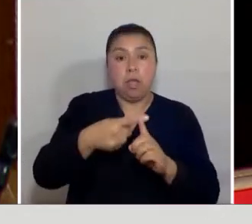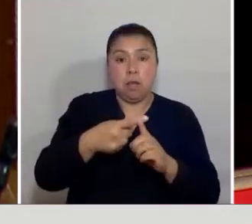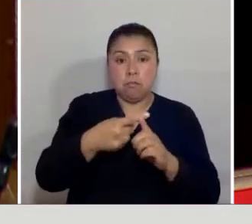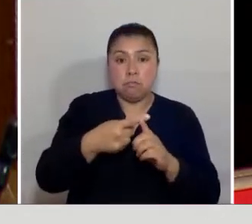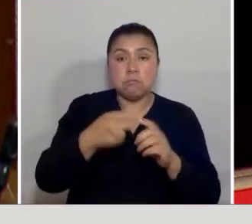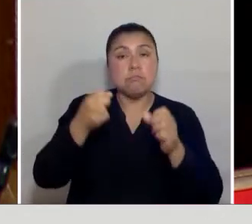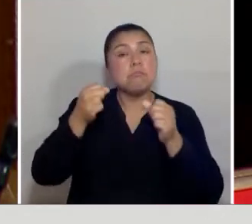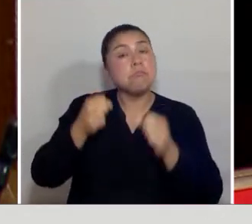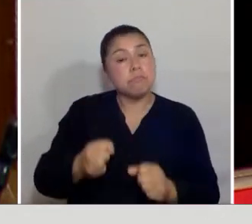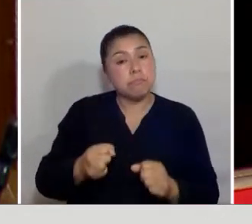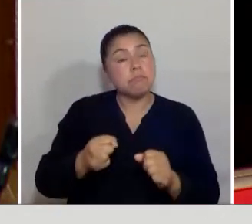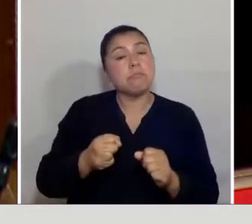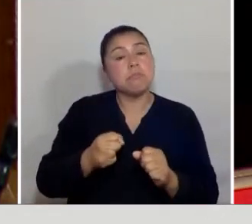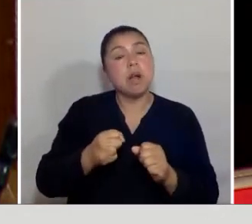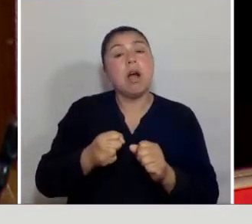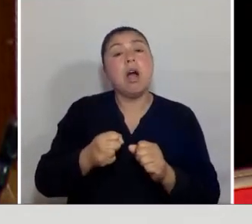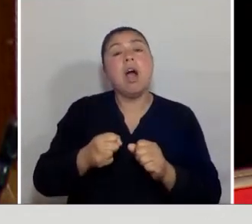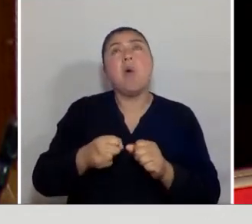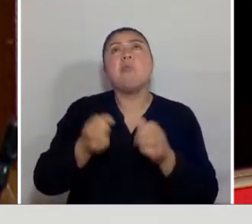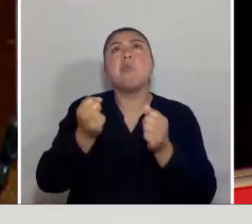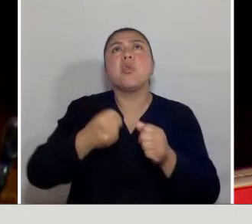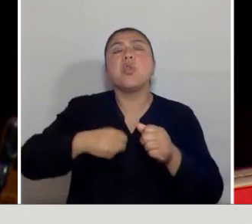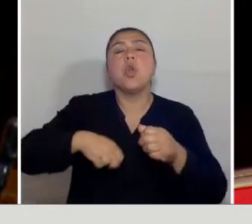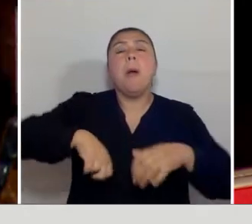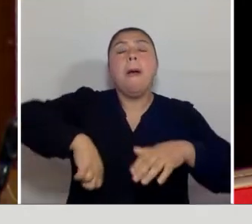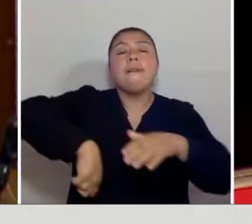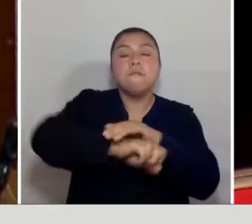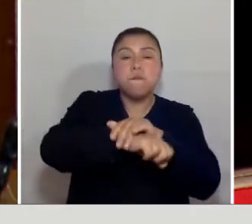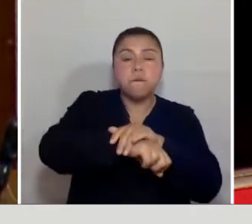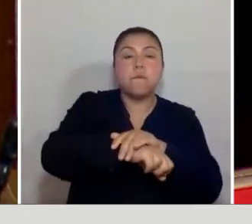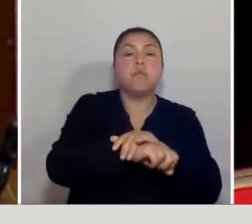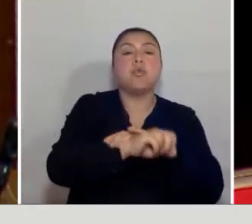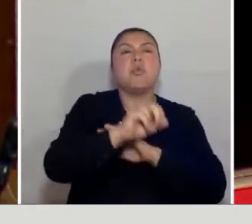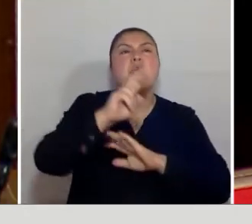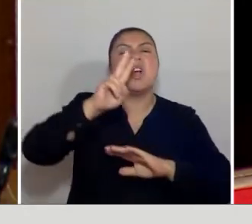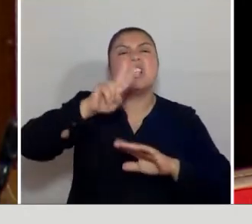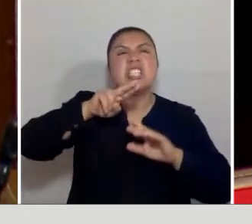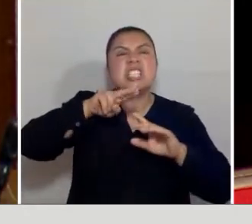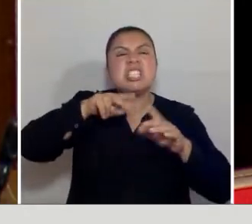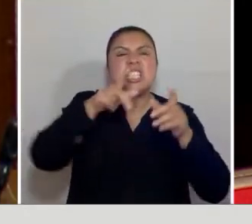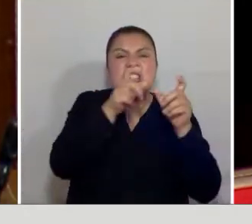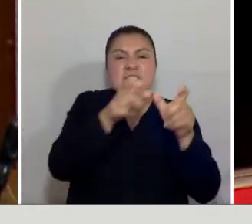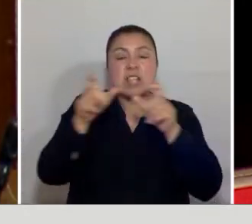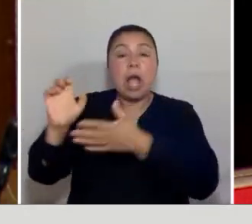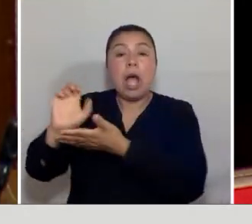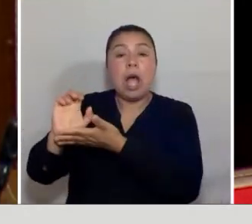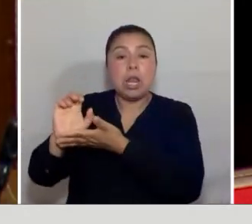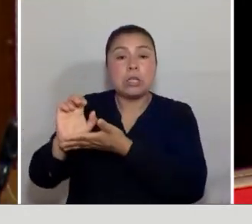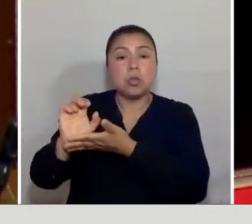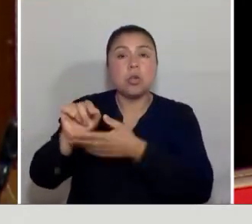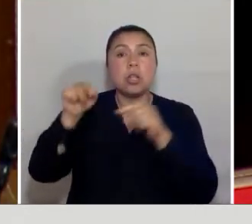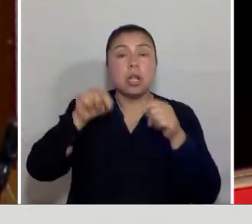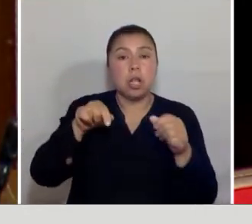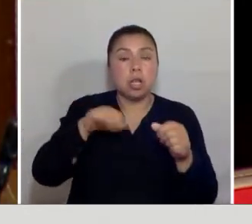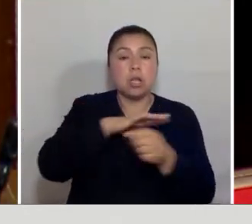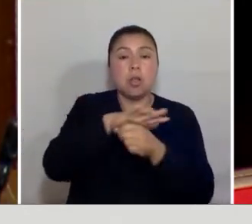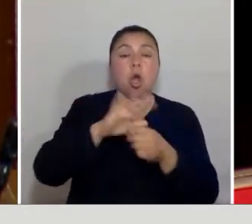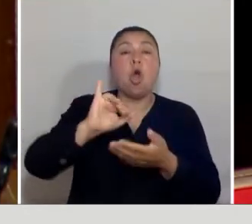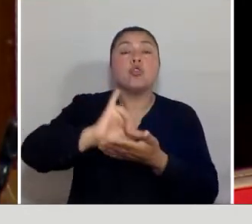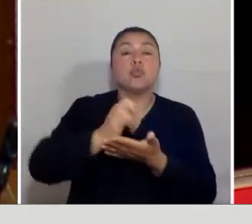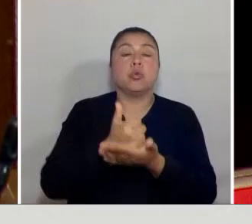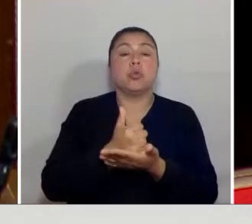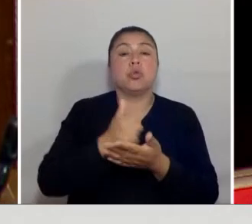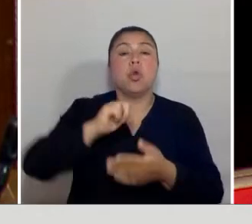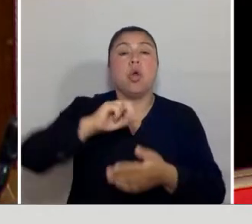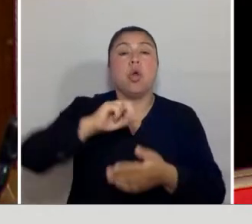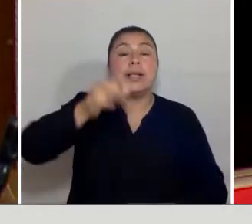posibles arreglos de partidos de fútbol, dejan sin poder de fiscalización al Estado, que en este caso lo hace la Superintendencia de Casinos, y